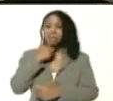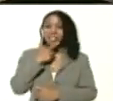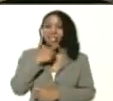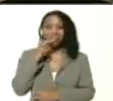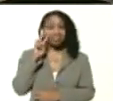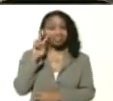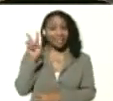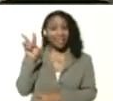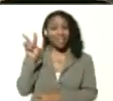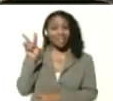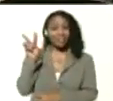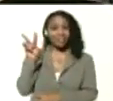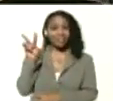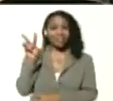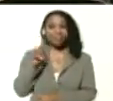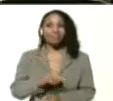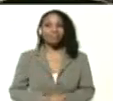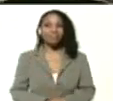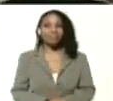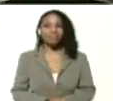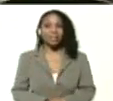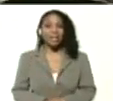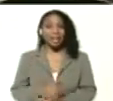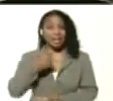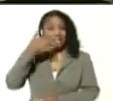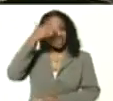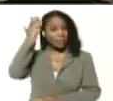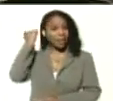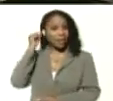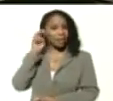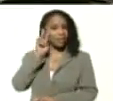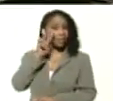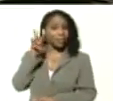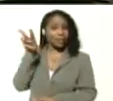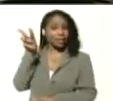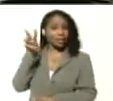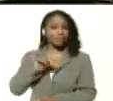eso ese peinado esa mirada